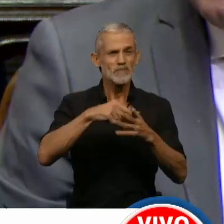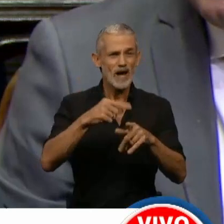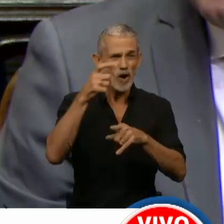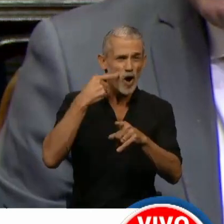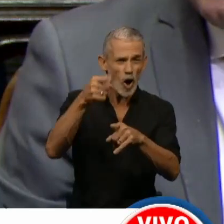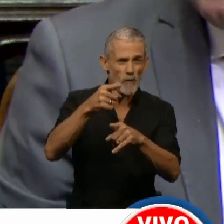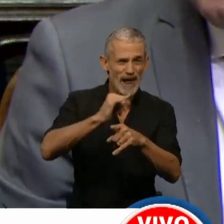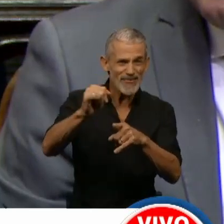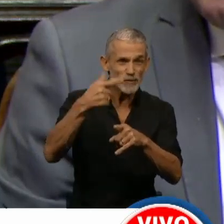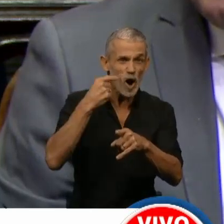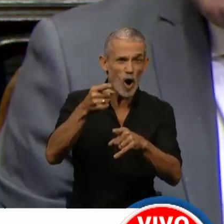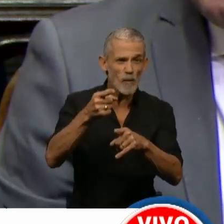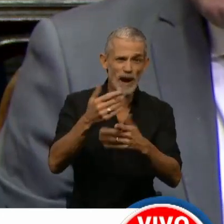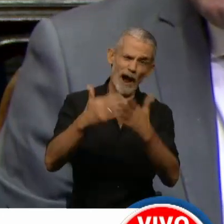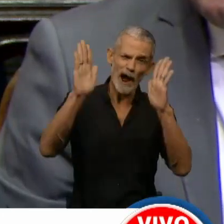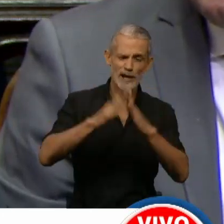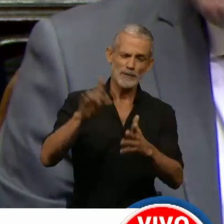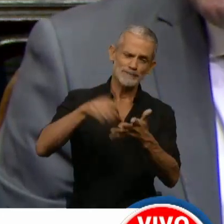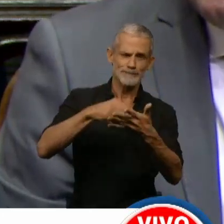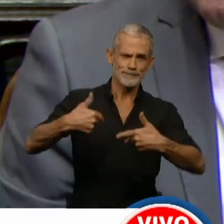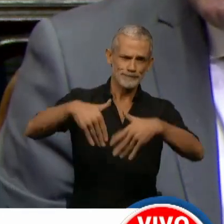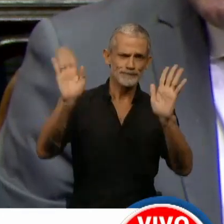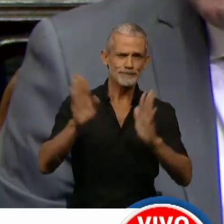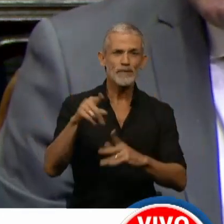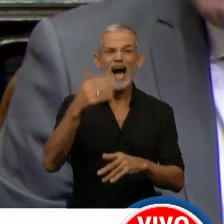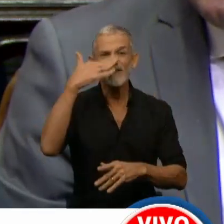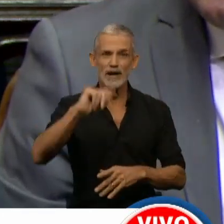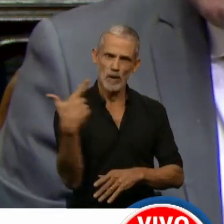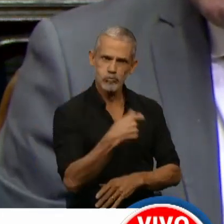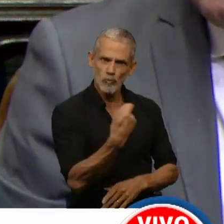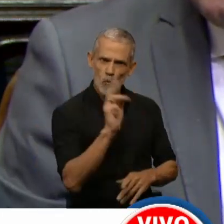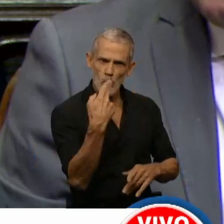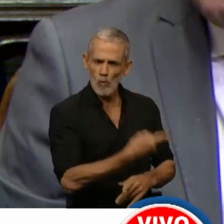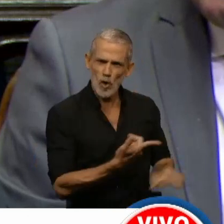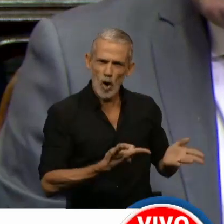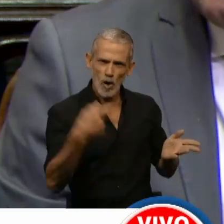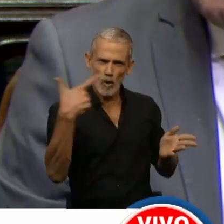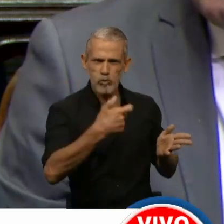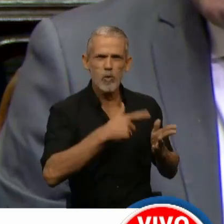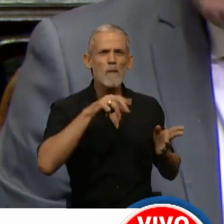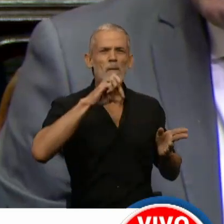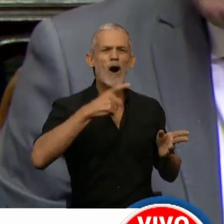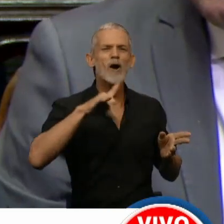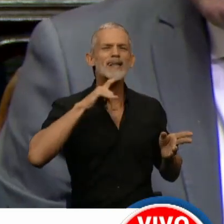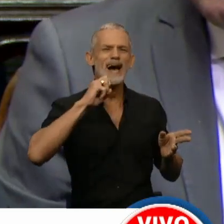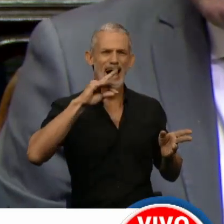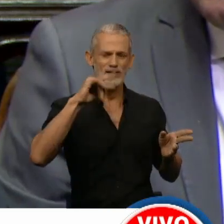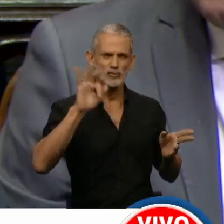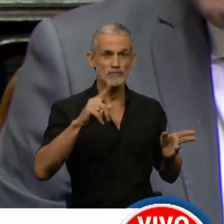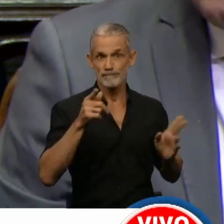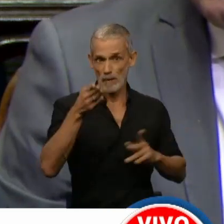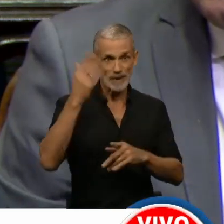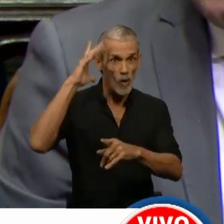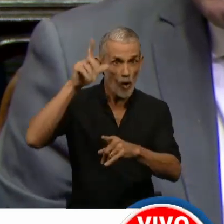denunciado, el denunciado finalmente terminó matándola, asesinándola. Paola Tacacho. Nosotros pedimos la